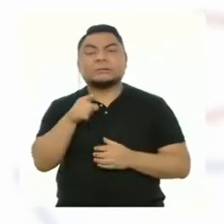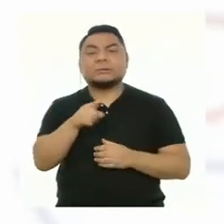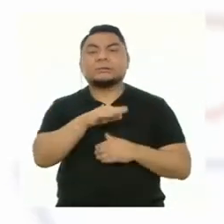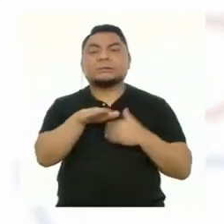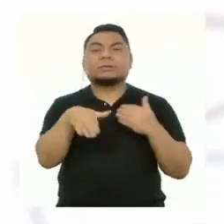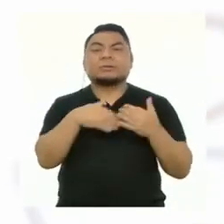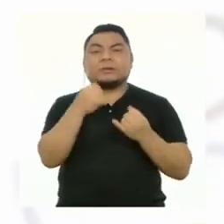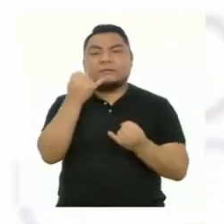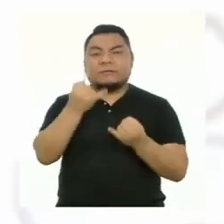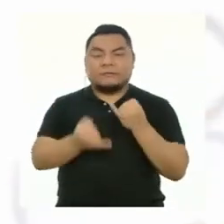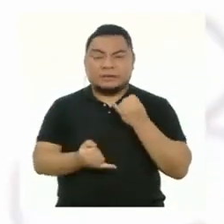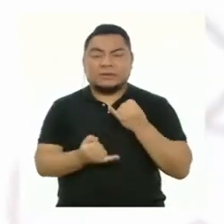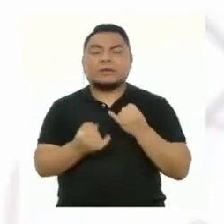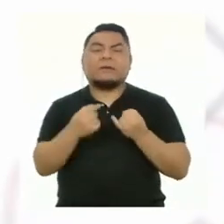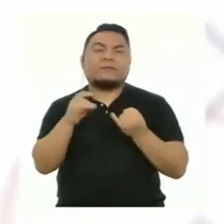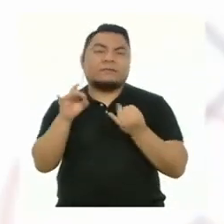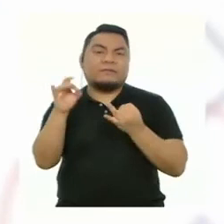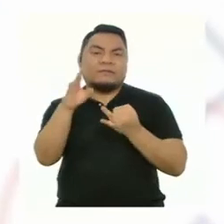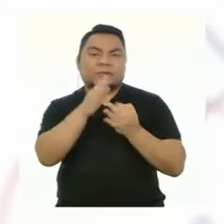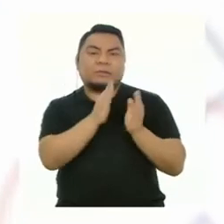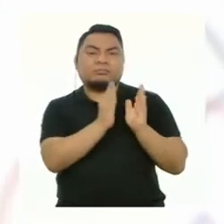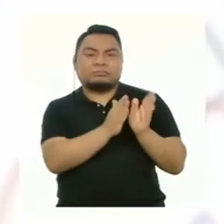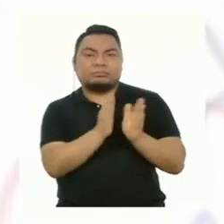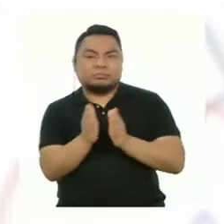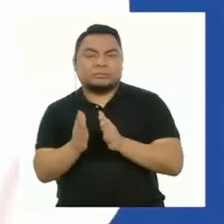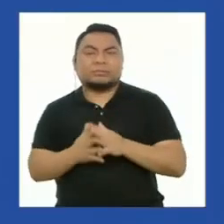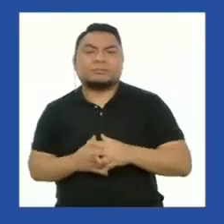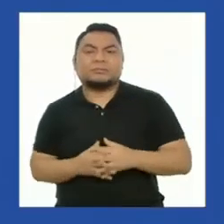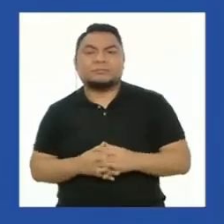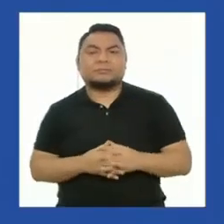previos y finales, entre otros.